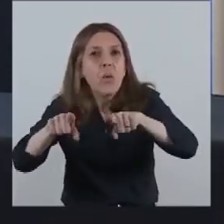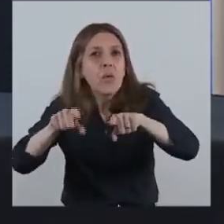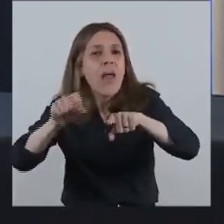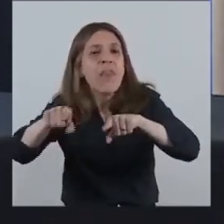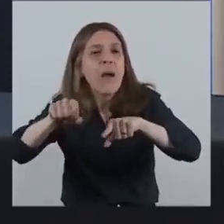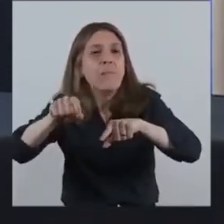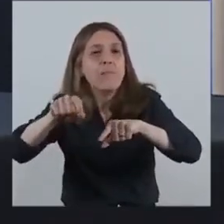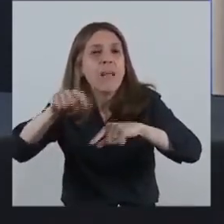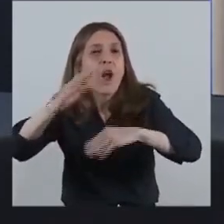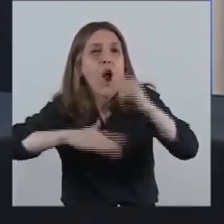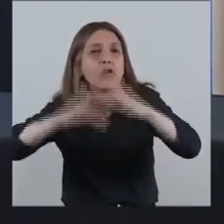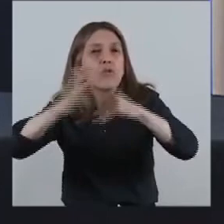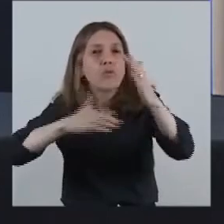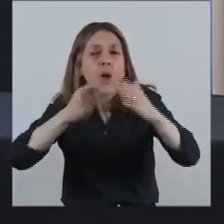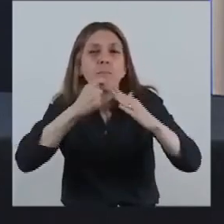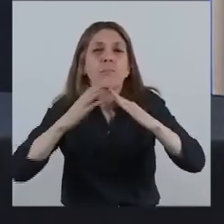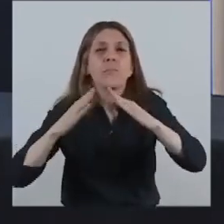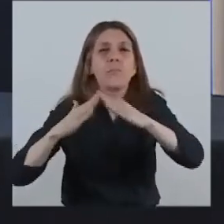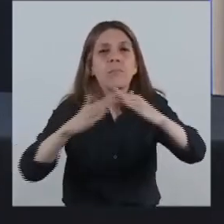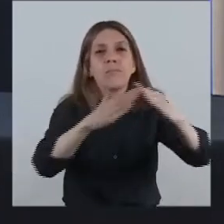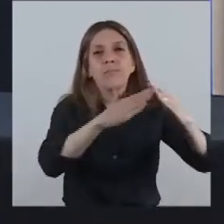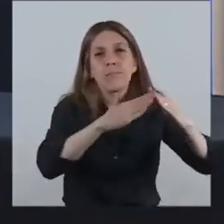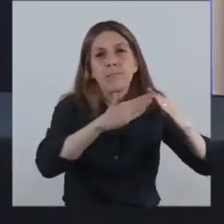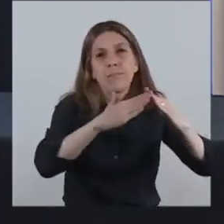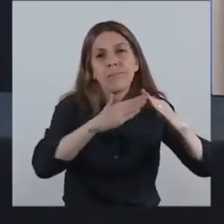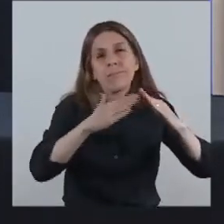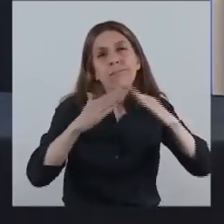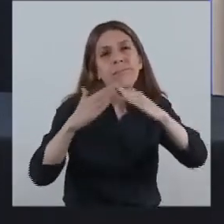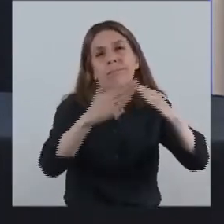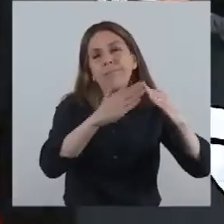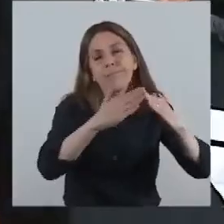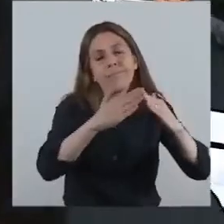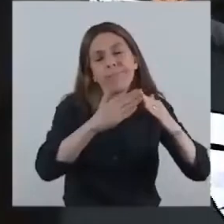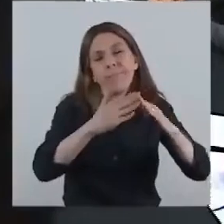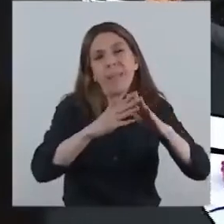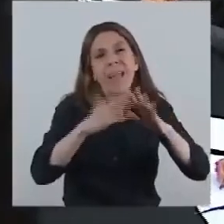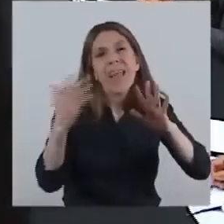la vivienda que es central